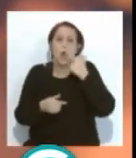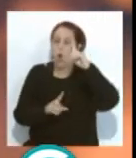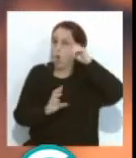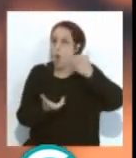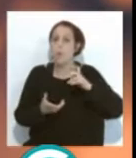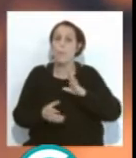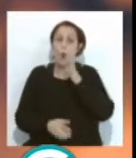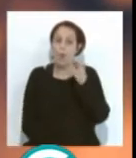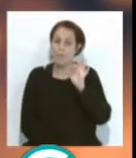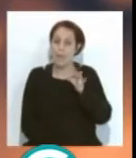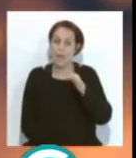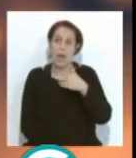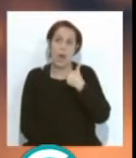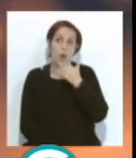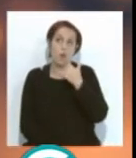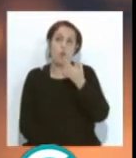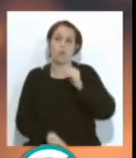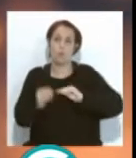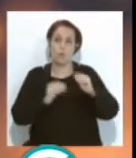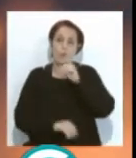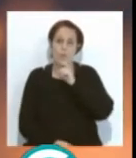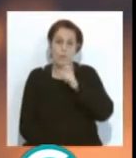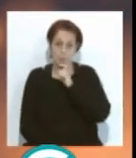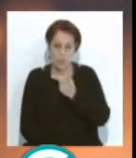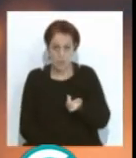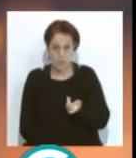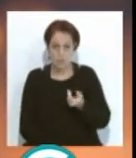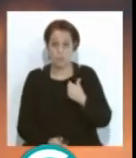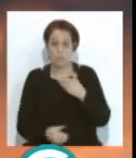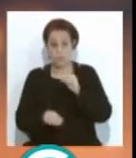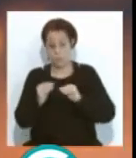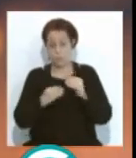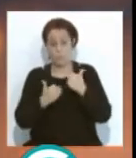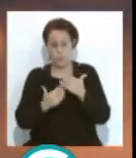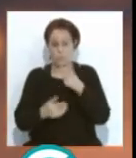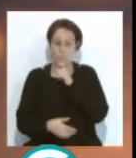porque es es verdad que es una cosa difícil de arreglar y difícil de darle solución.